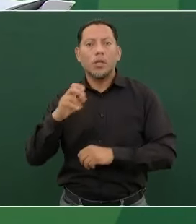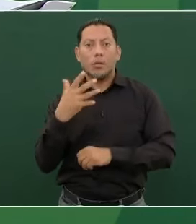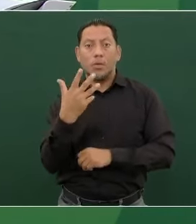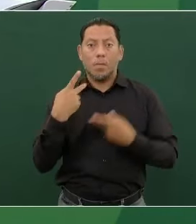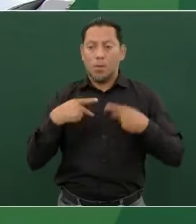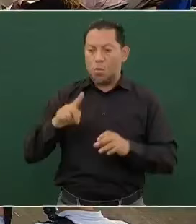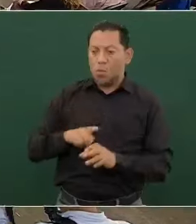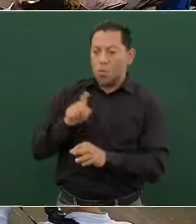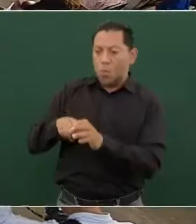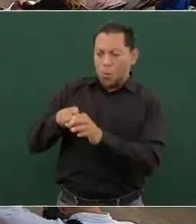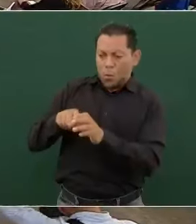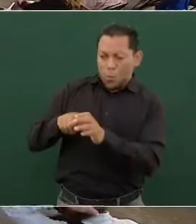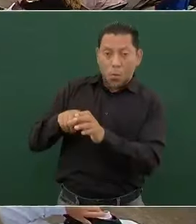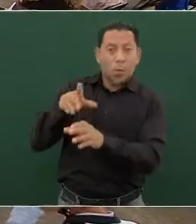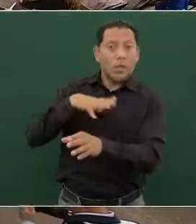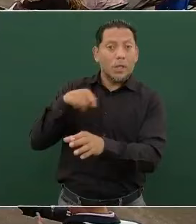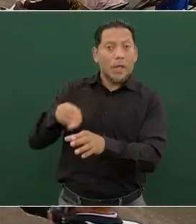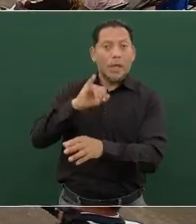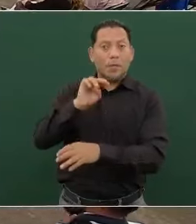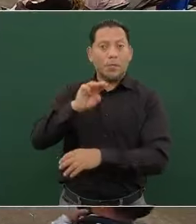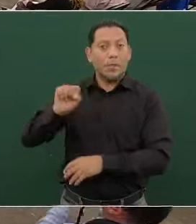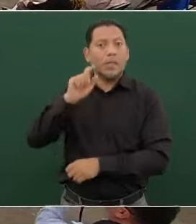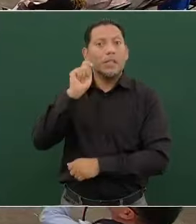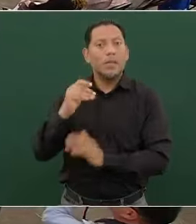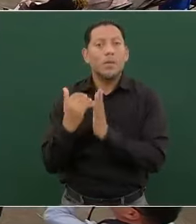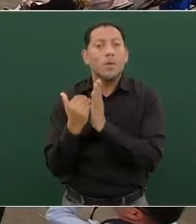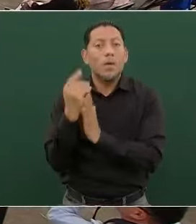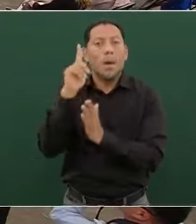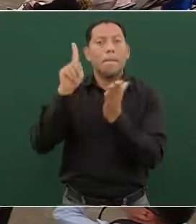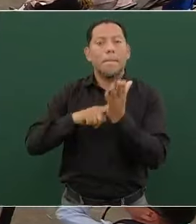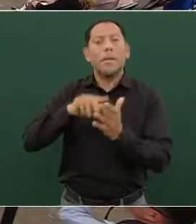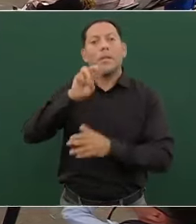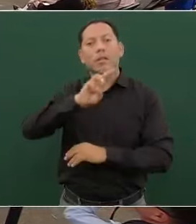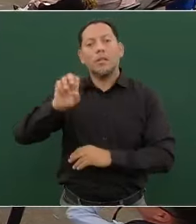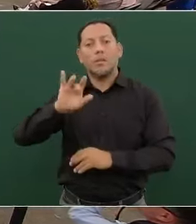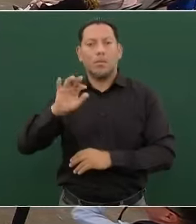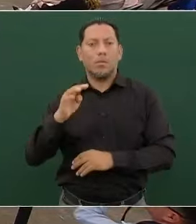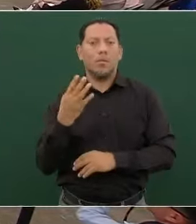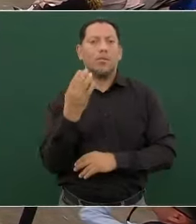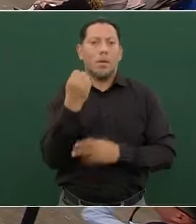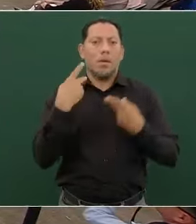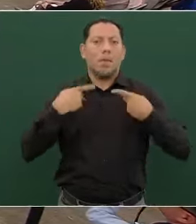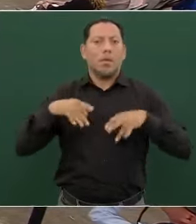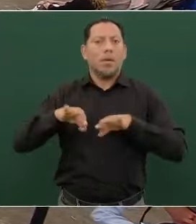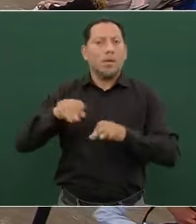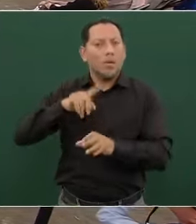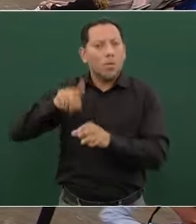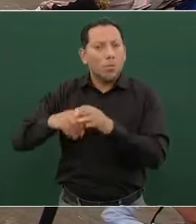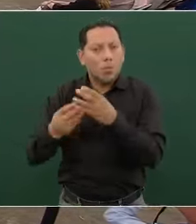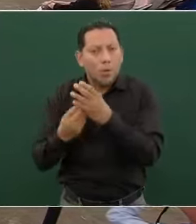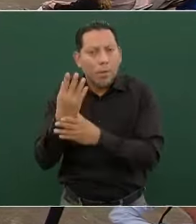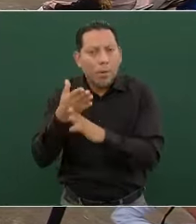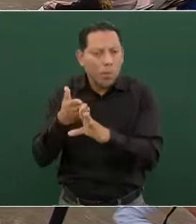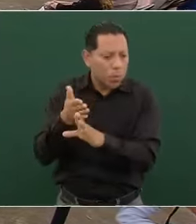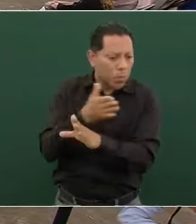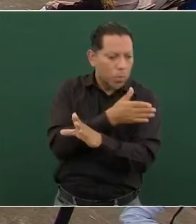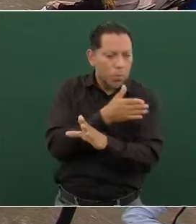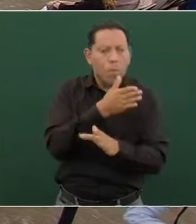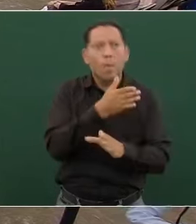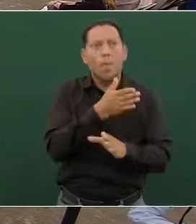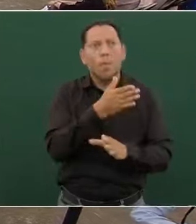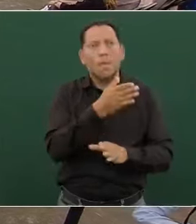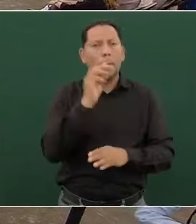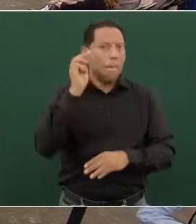afiliados al IMSS, lo que representa un incremento de mil 359 empleos en comparación al mes anterior, marzo